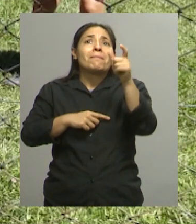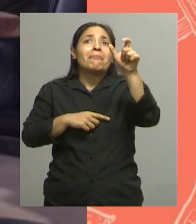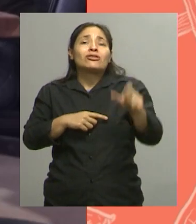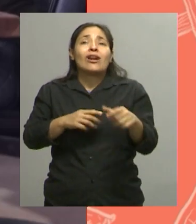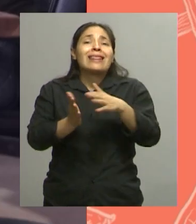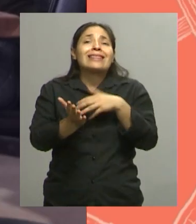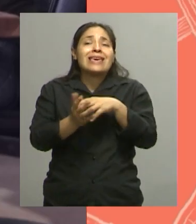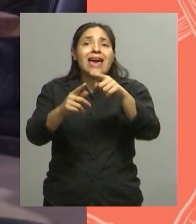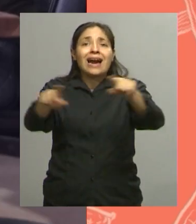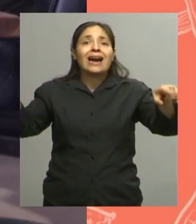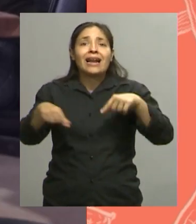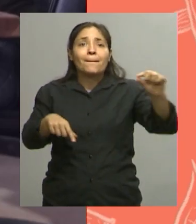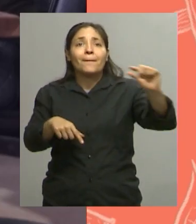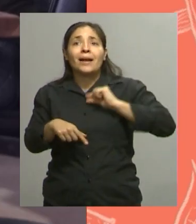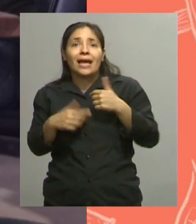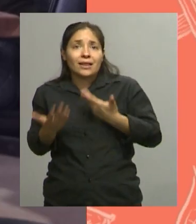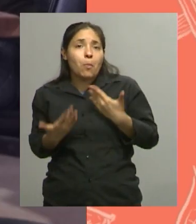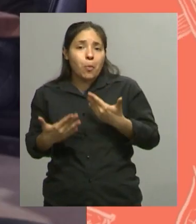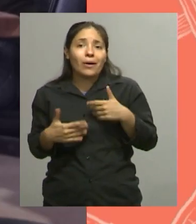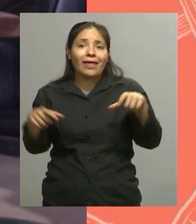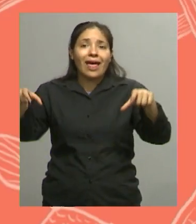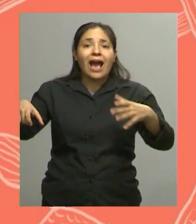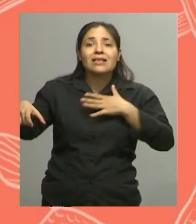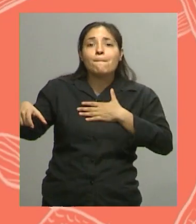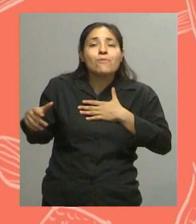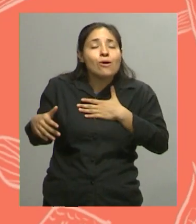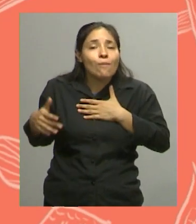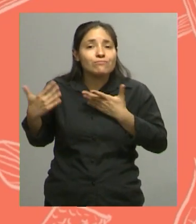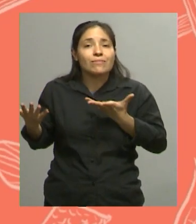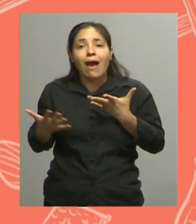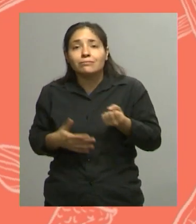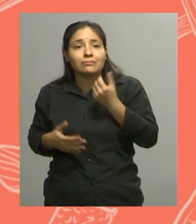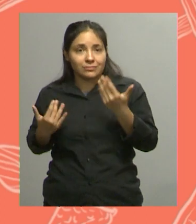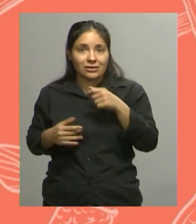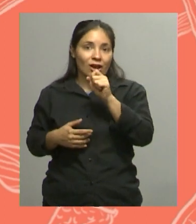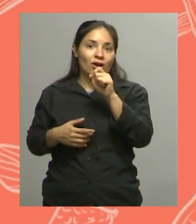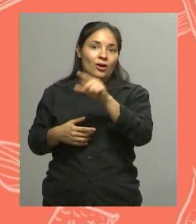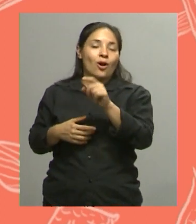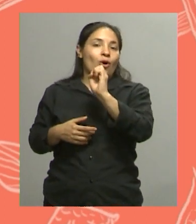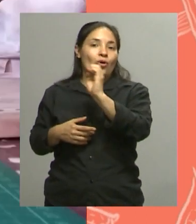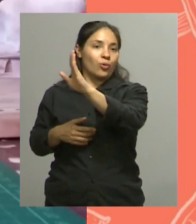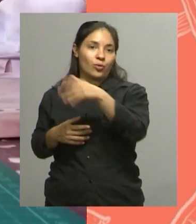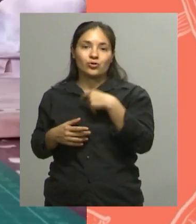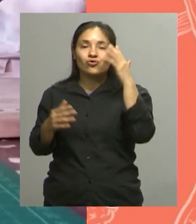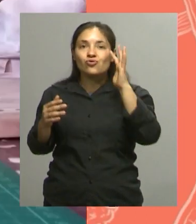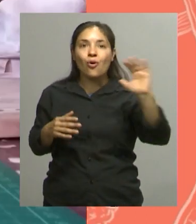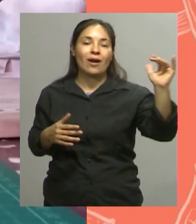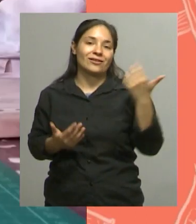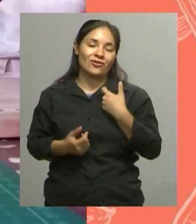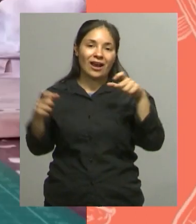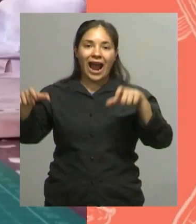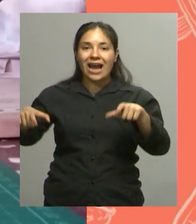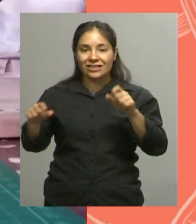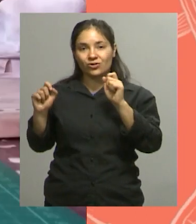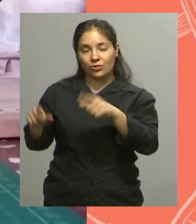tenemos nuestra cancha propia Así que, bueno, ese es el sueño del club Tener su cancha, así que todo es bienvenido Viviana, ¿me piden que